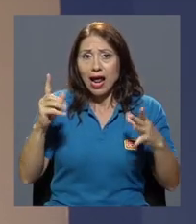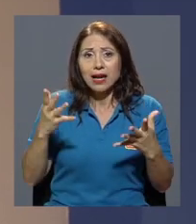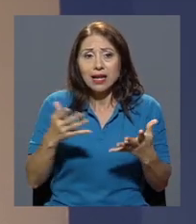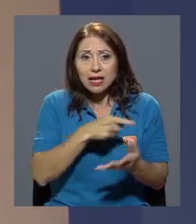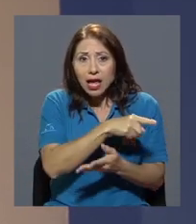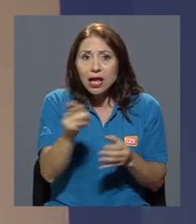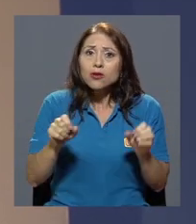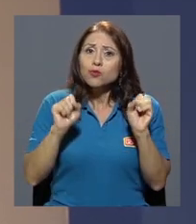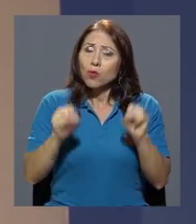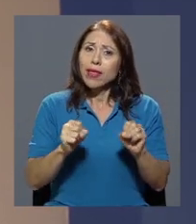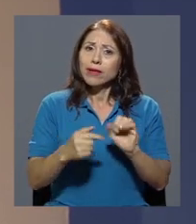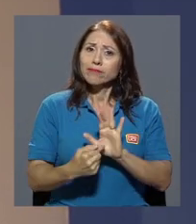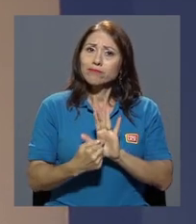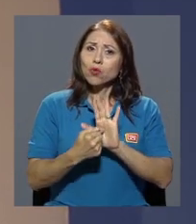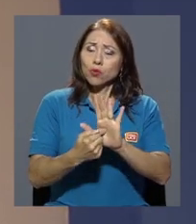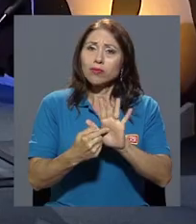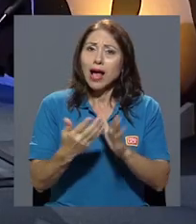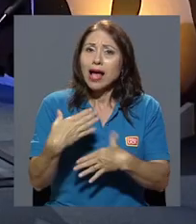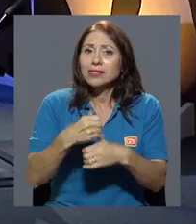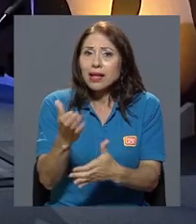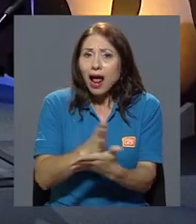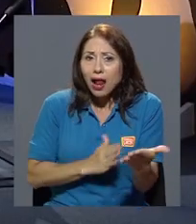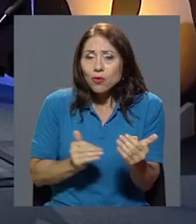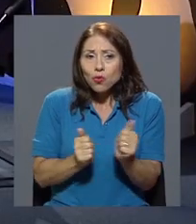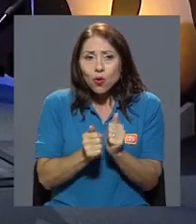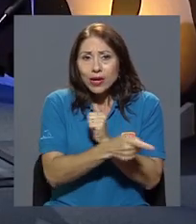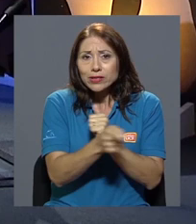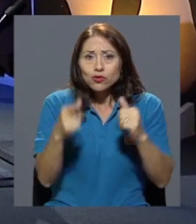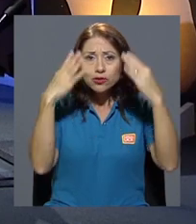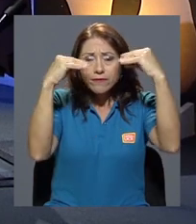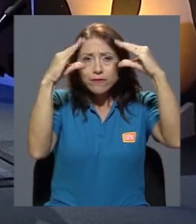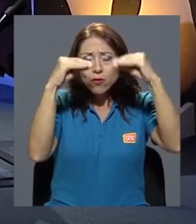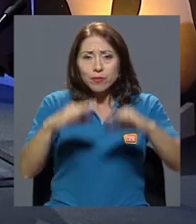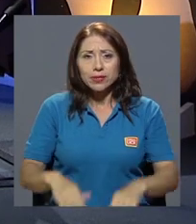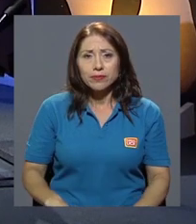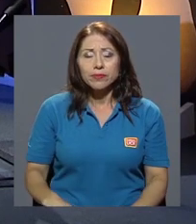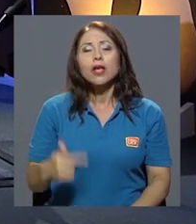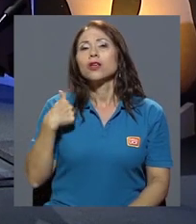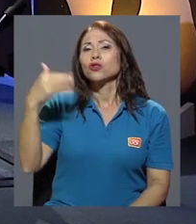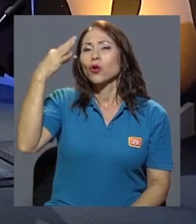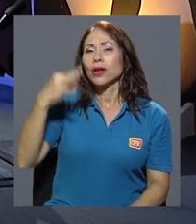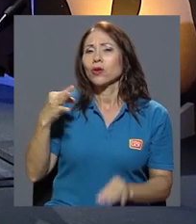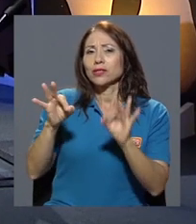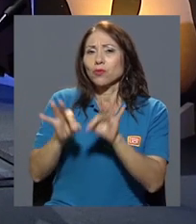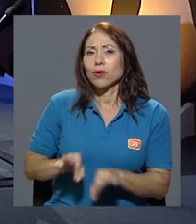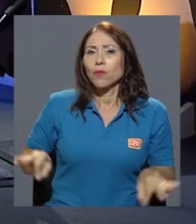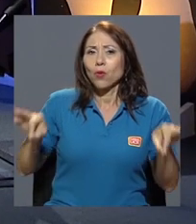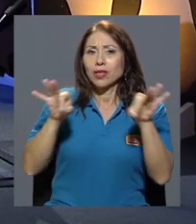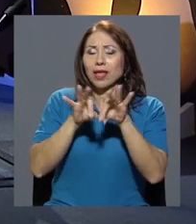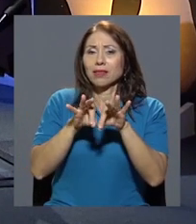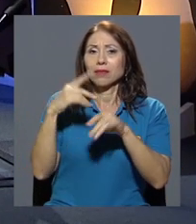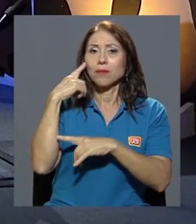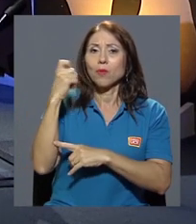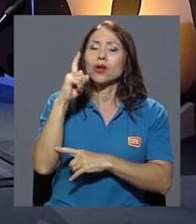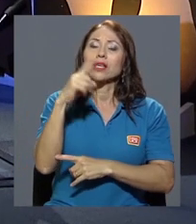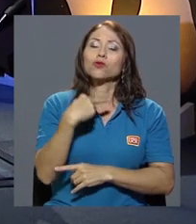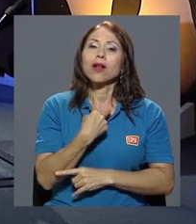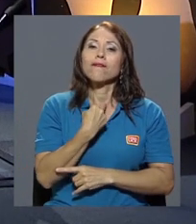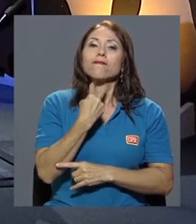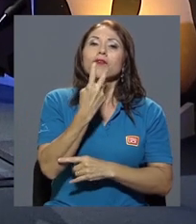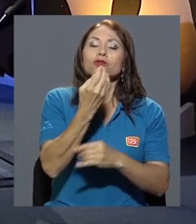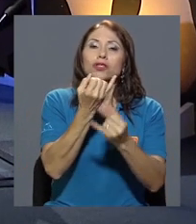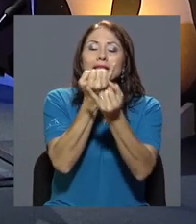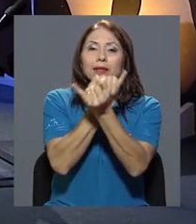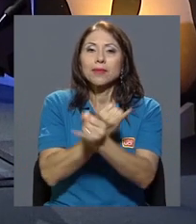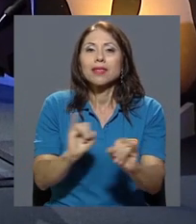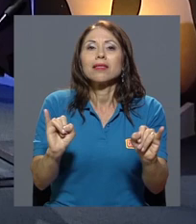reivindicación con estos informes? Bueno, yo creo que es muy importante porque, precisamente, es una voz independiente y autorizada